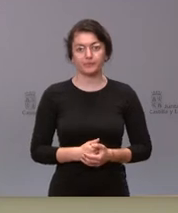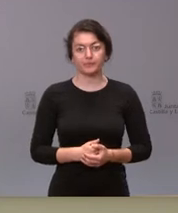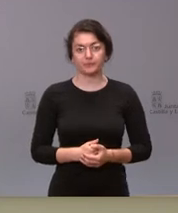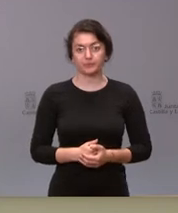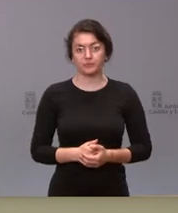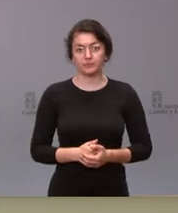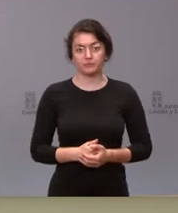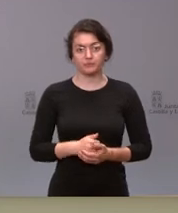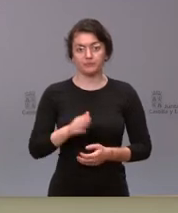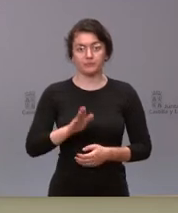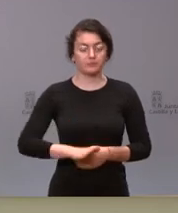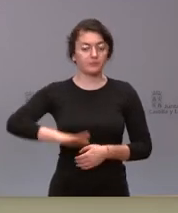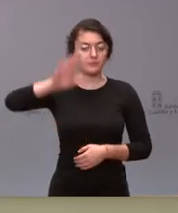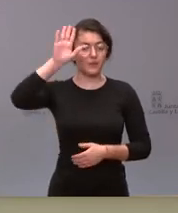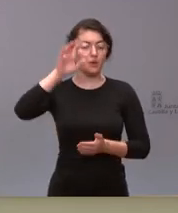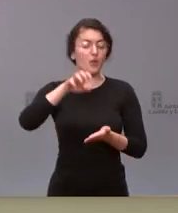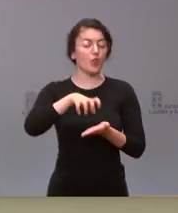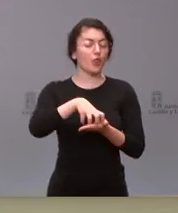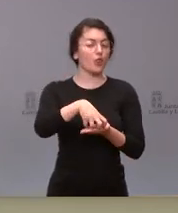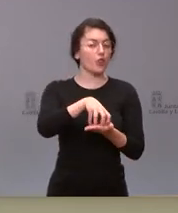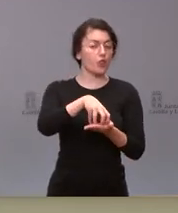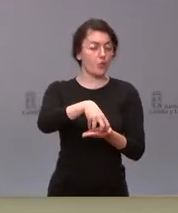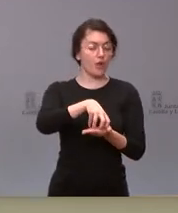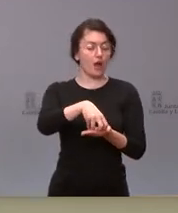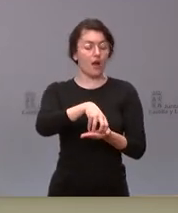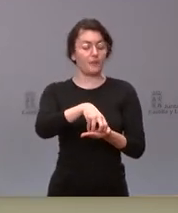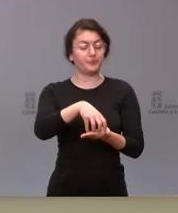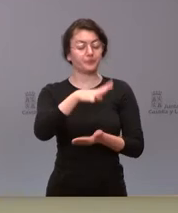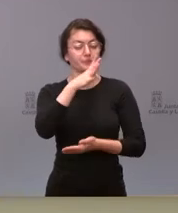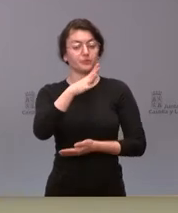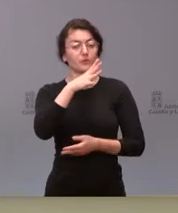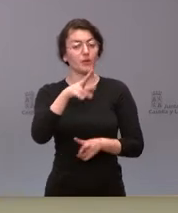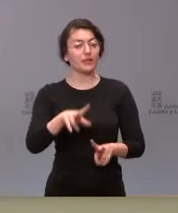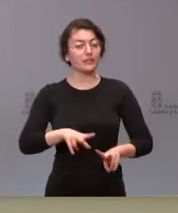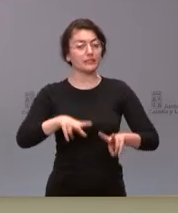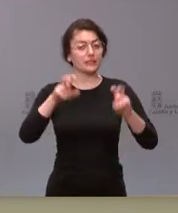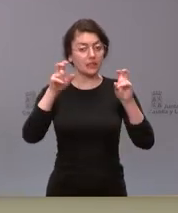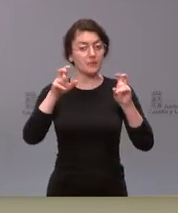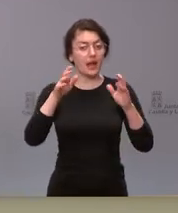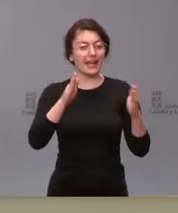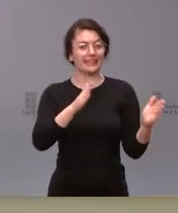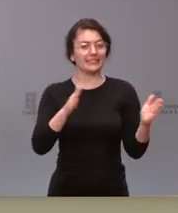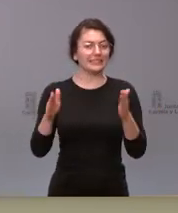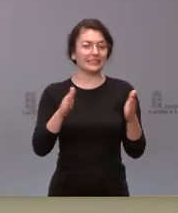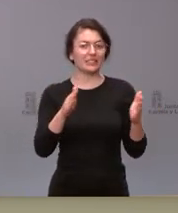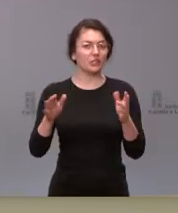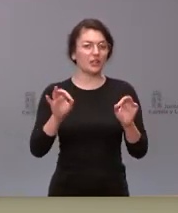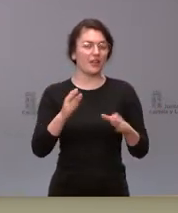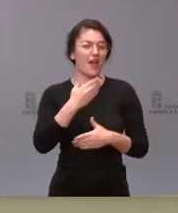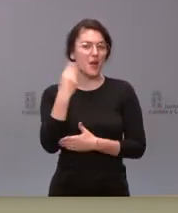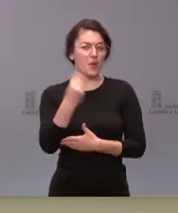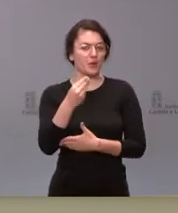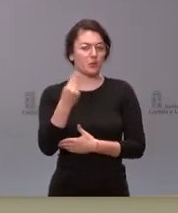Una pequeña duda consejero sobre el tema de las sesiones de juventud que ha comentado antes también